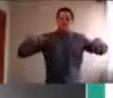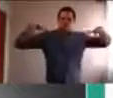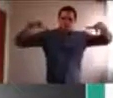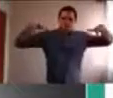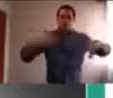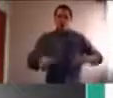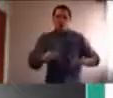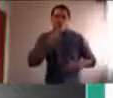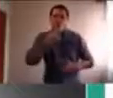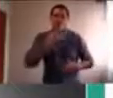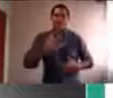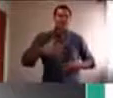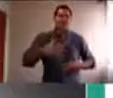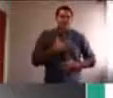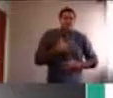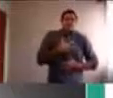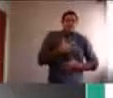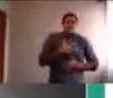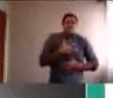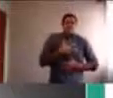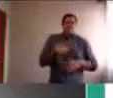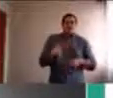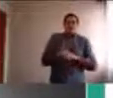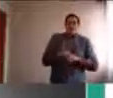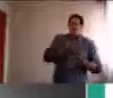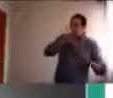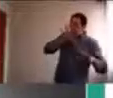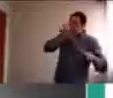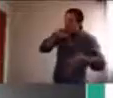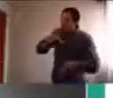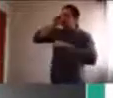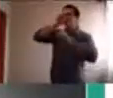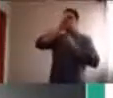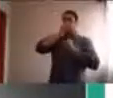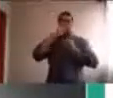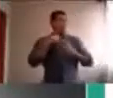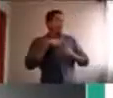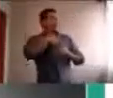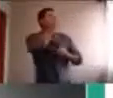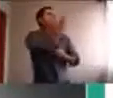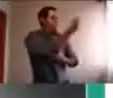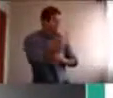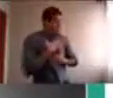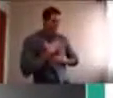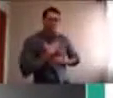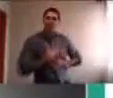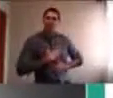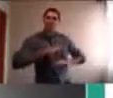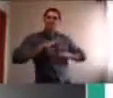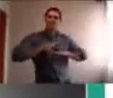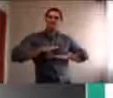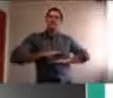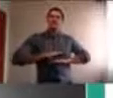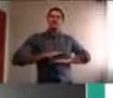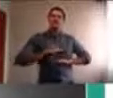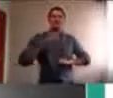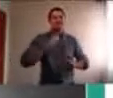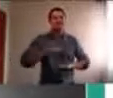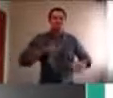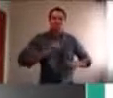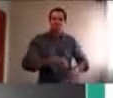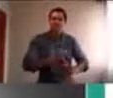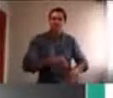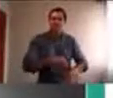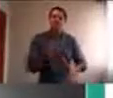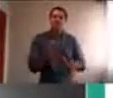pueden ser otras cosas, que asusten, el poder, el que los chicos lo puedan poner esto en papel, o lo puedan escribir, ya permite como cierta